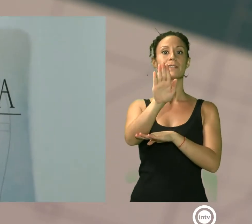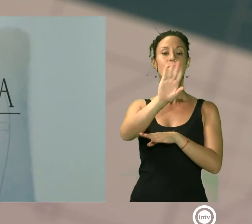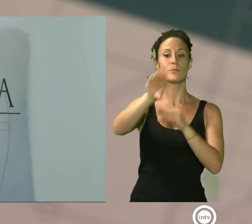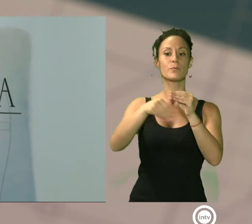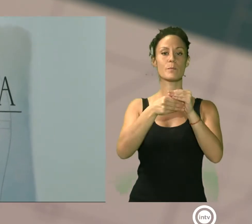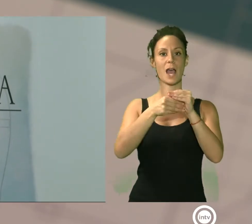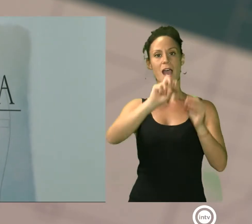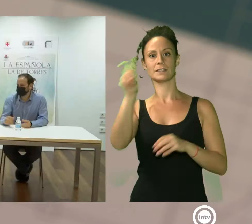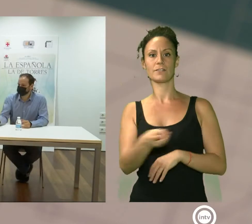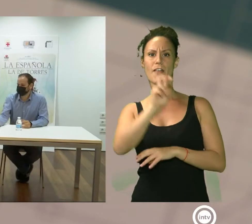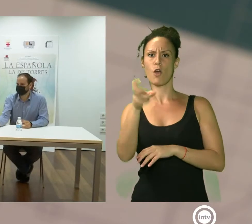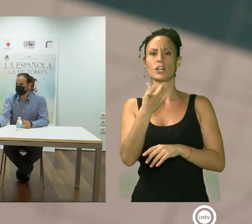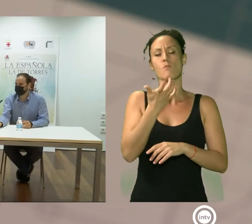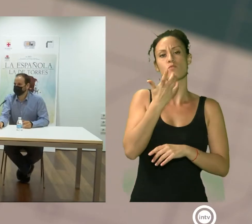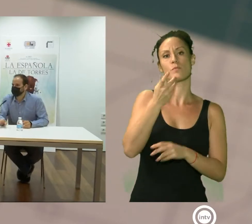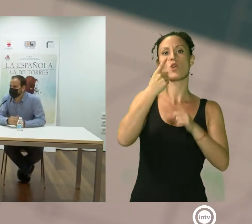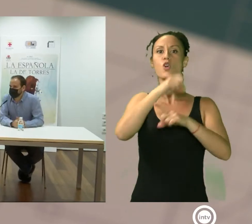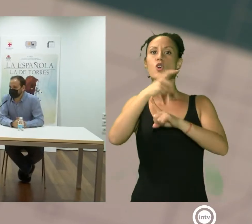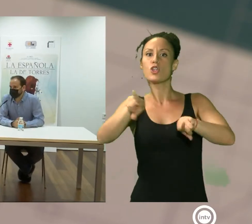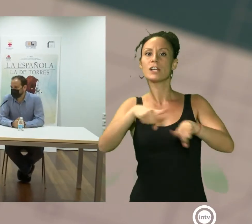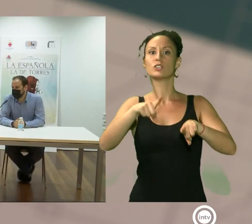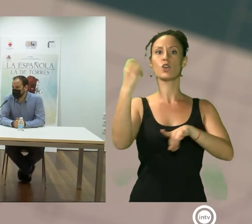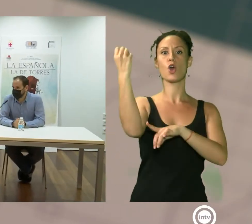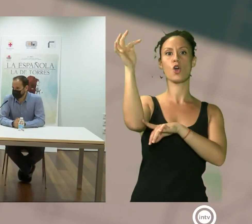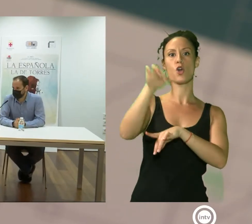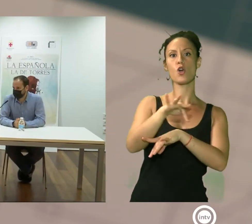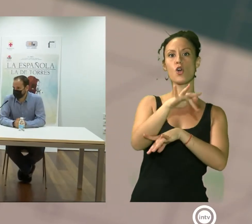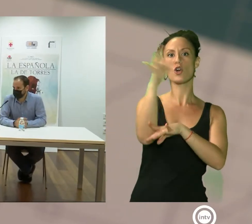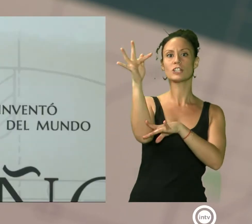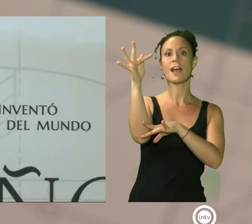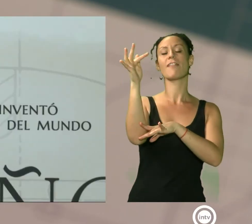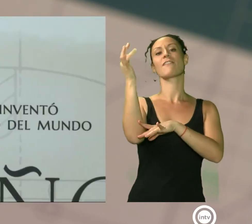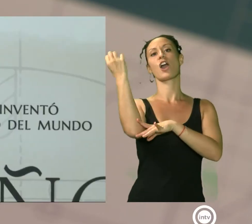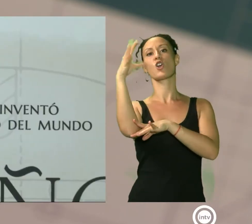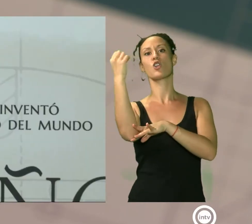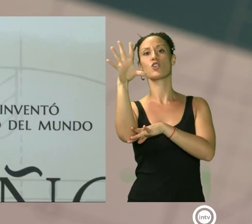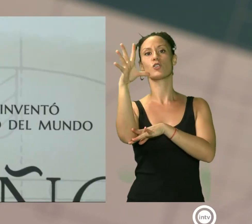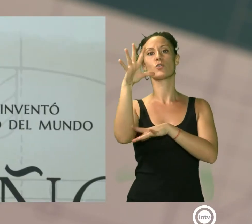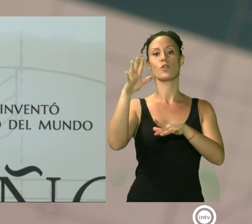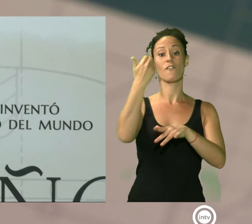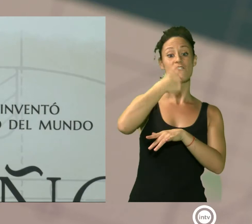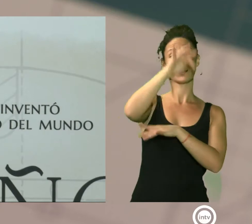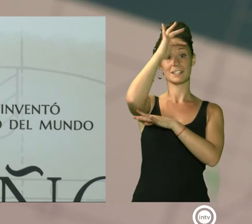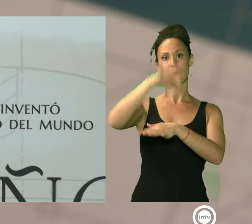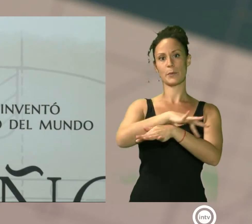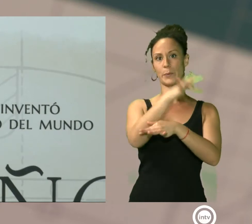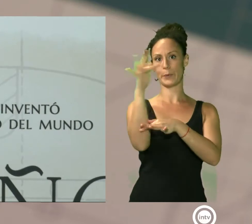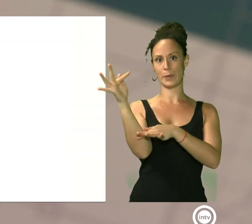otras actividades como conciertos, jornadas o coloquios que se llevarán a cabo durante todo el fin de semana.